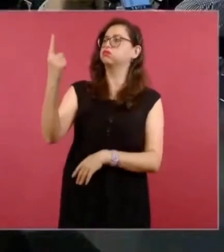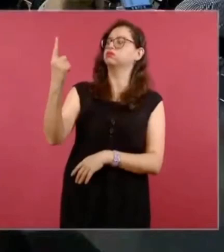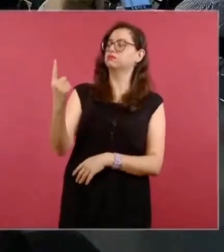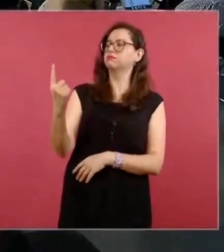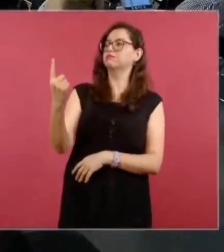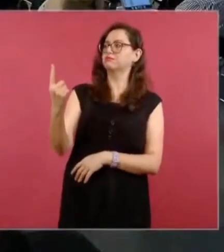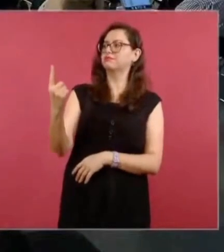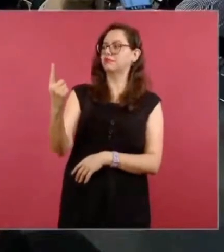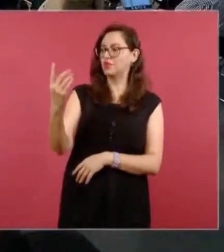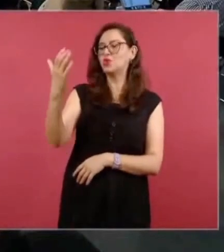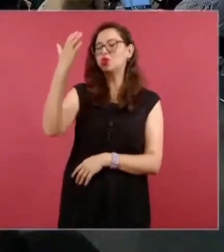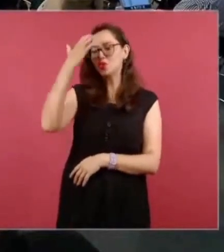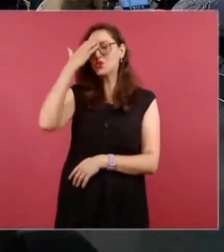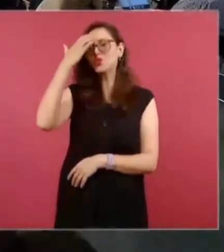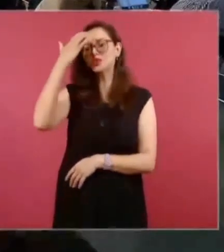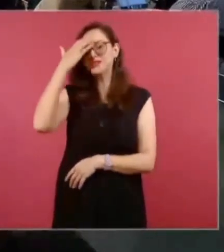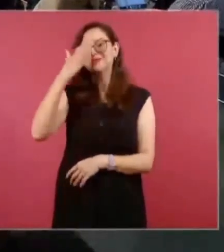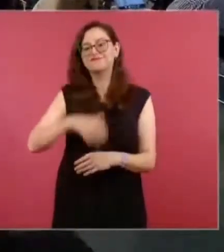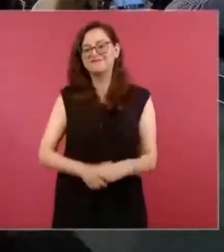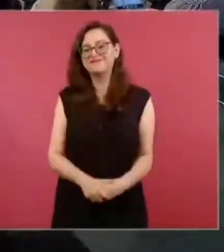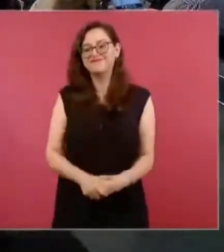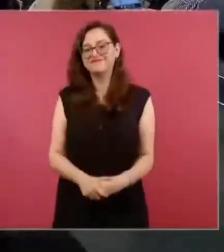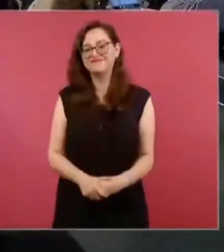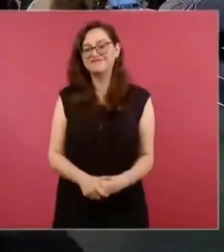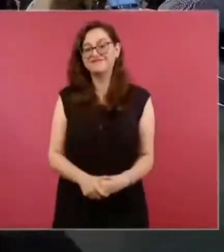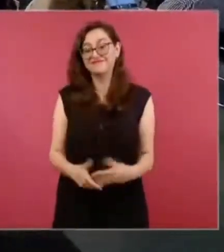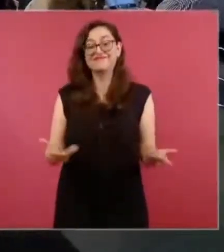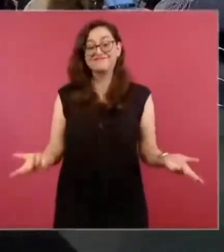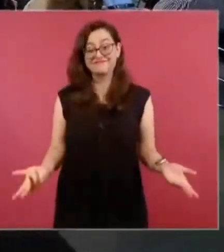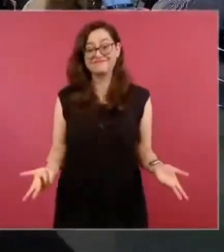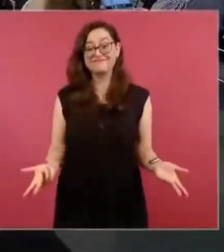Y por eso no puedo ser objetivo.